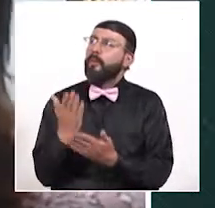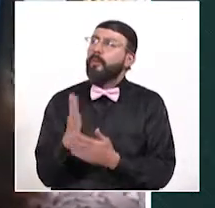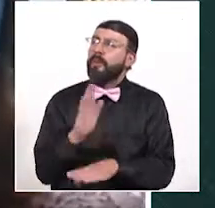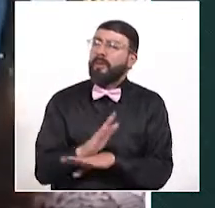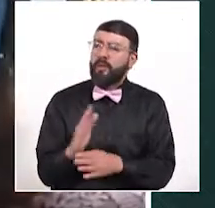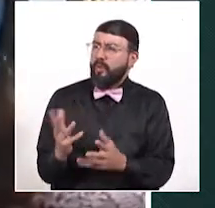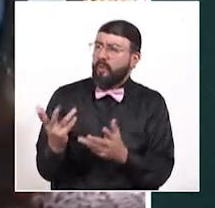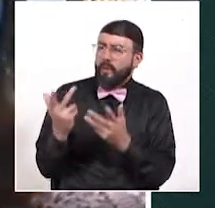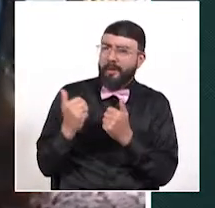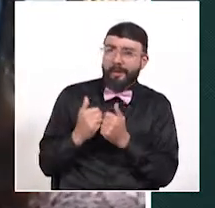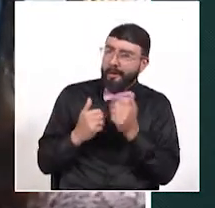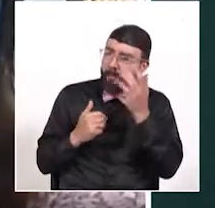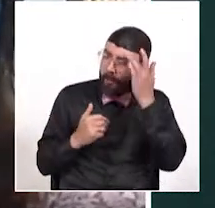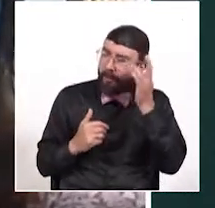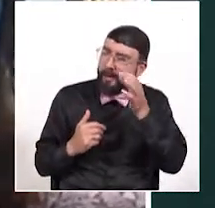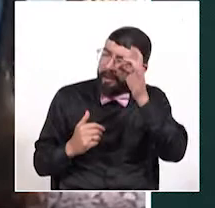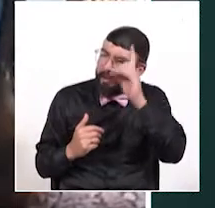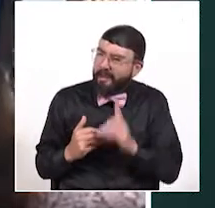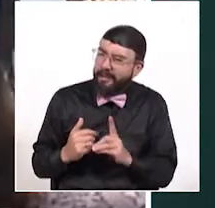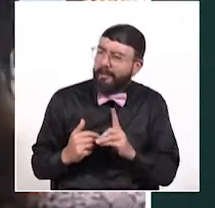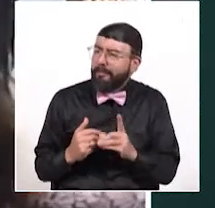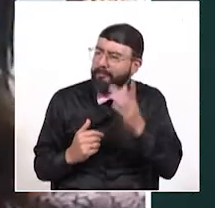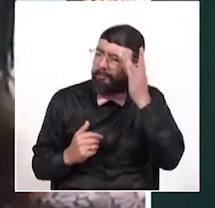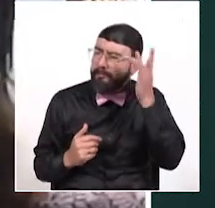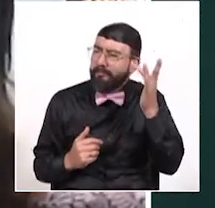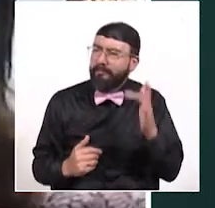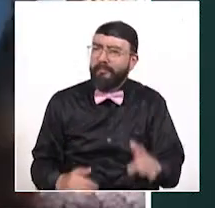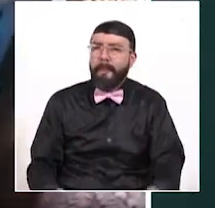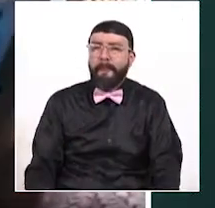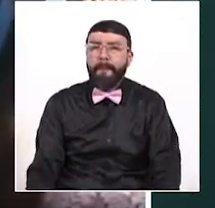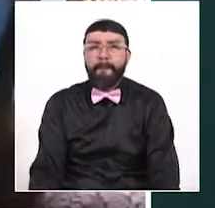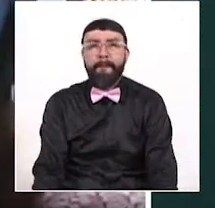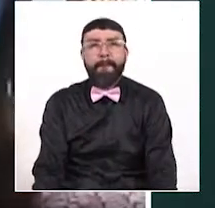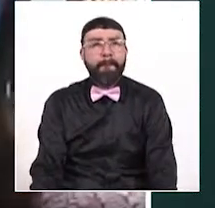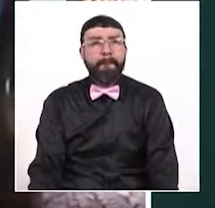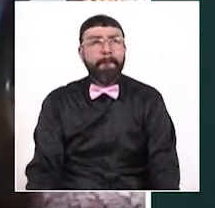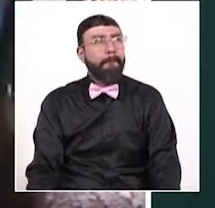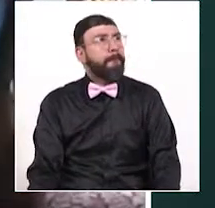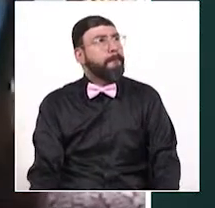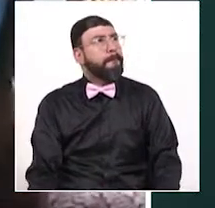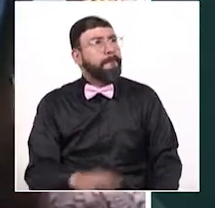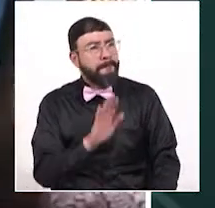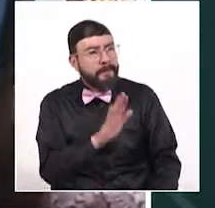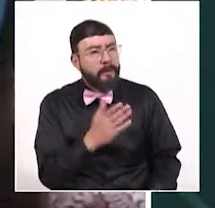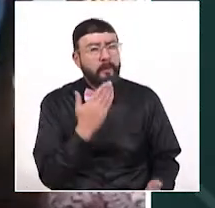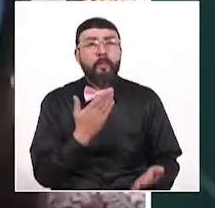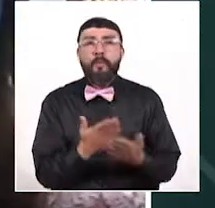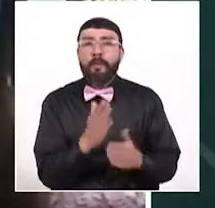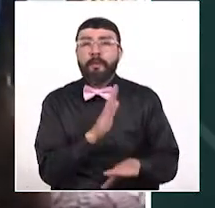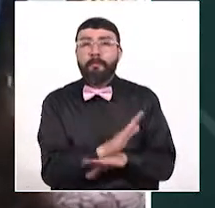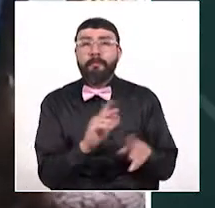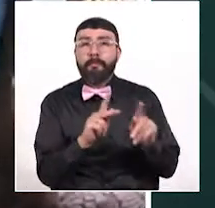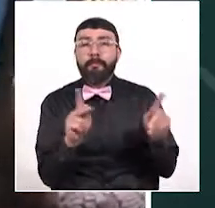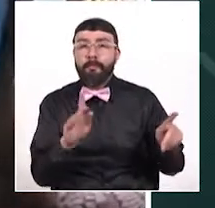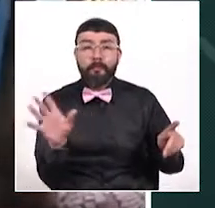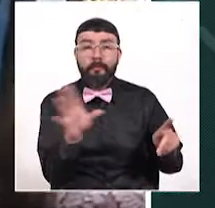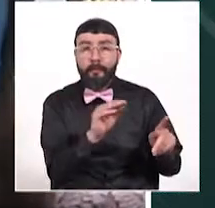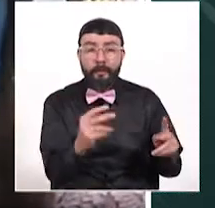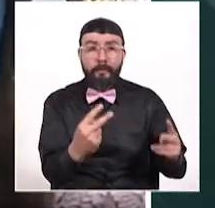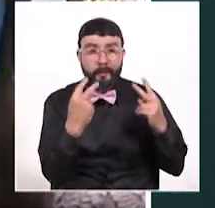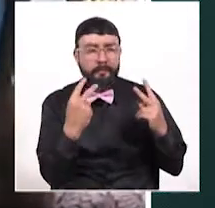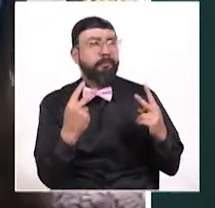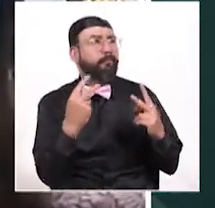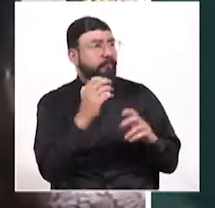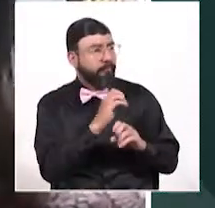cuéntenos por qué se toma esta decisión. Sí, bendecida y buena tarde para todos ustedes. Claro que